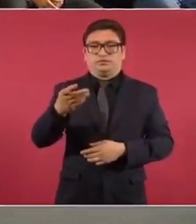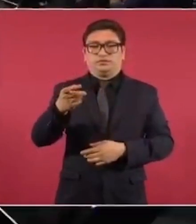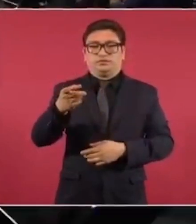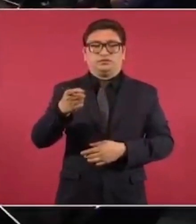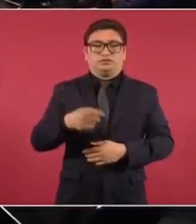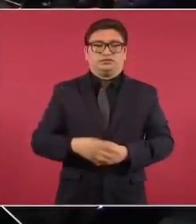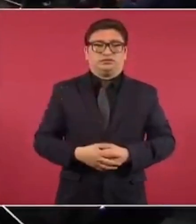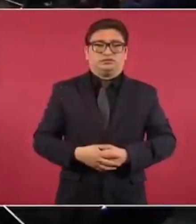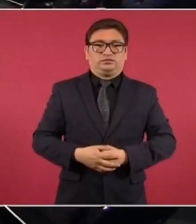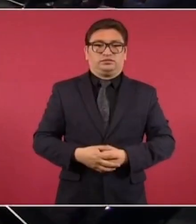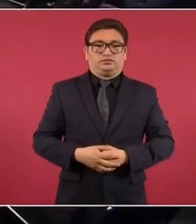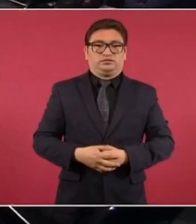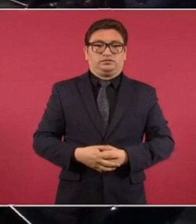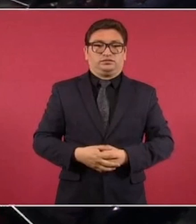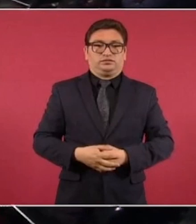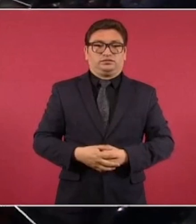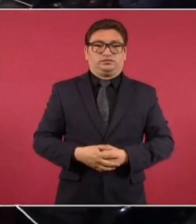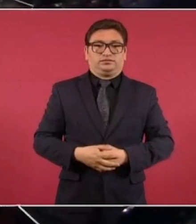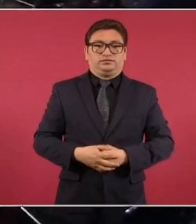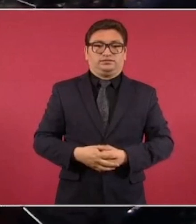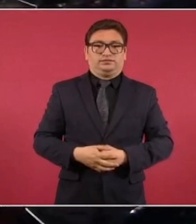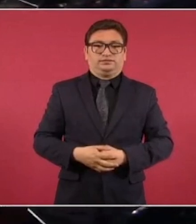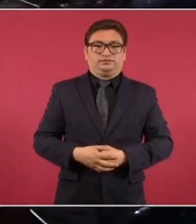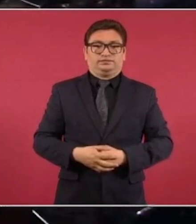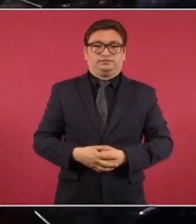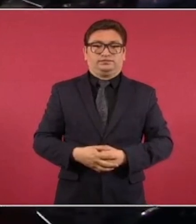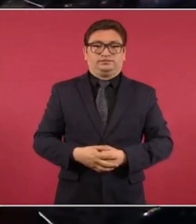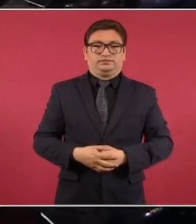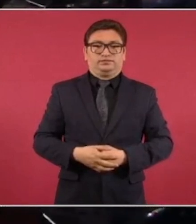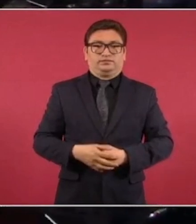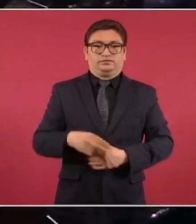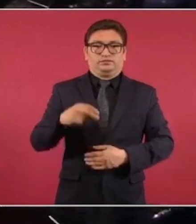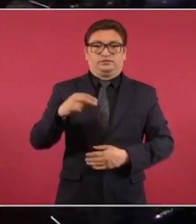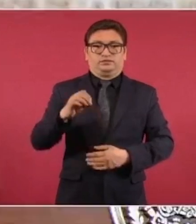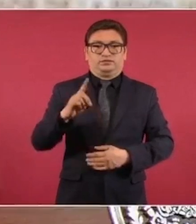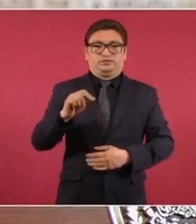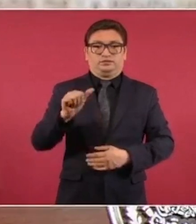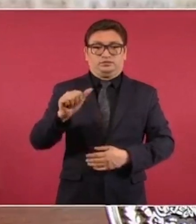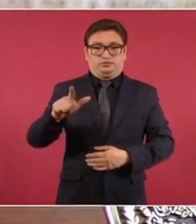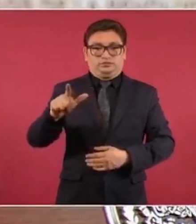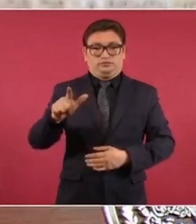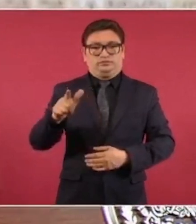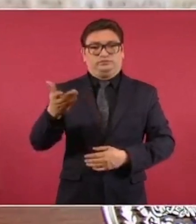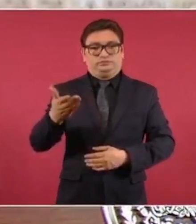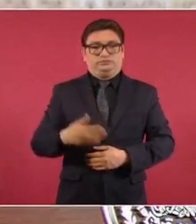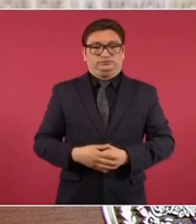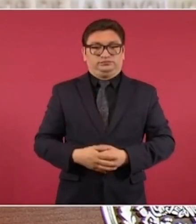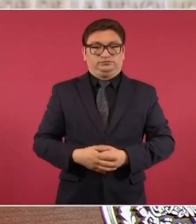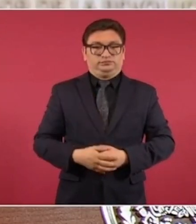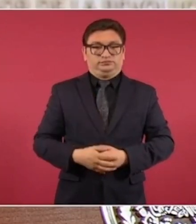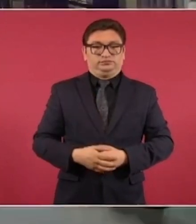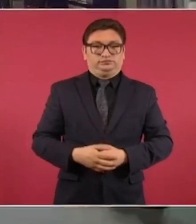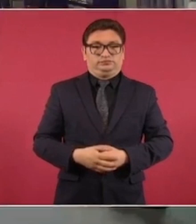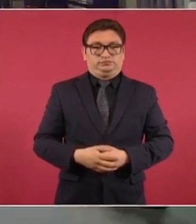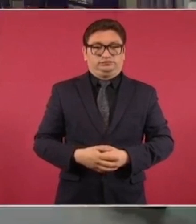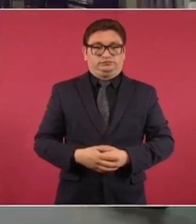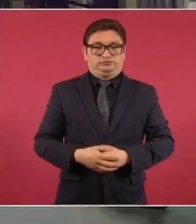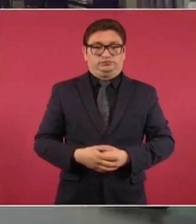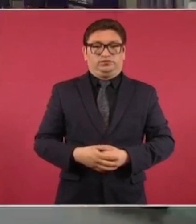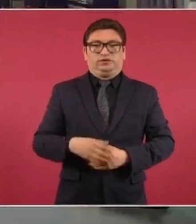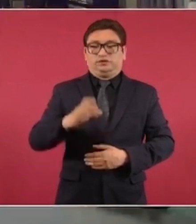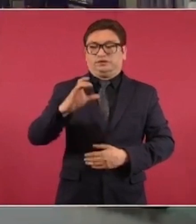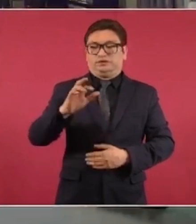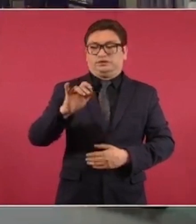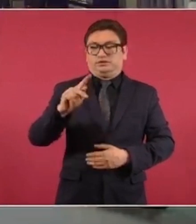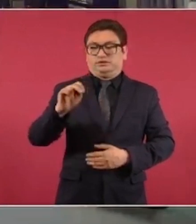Nodal, a Christian